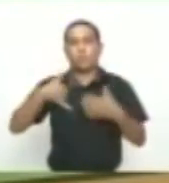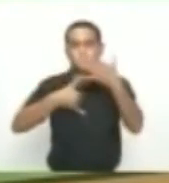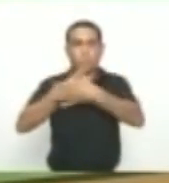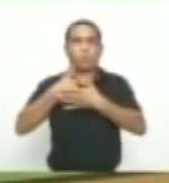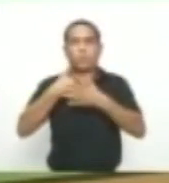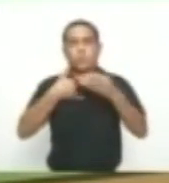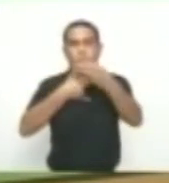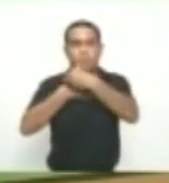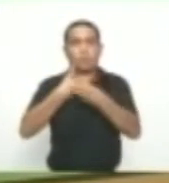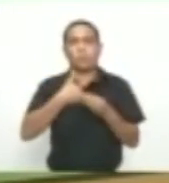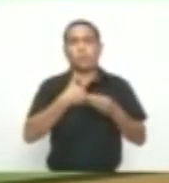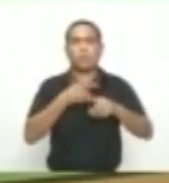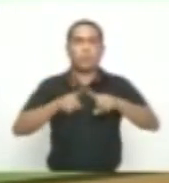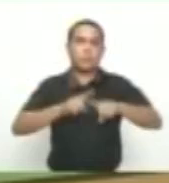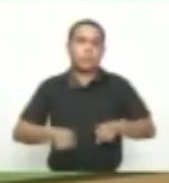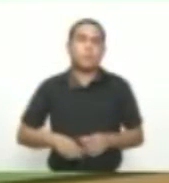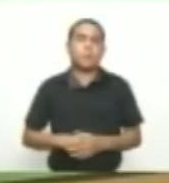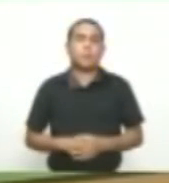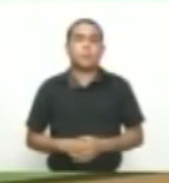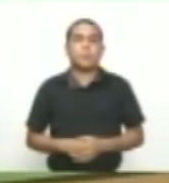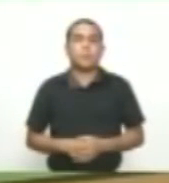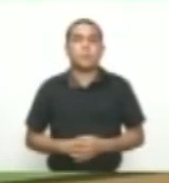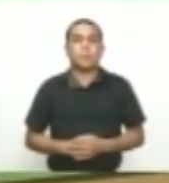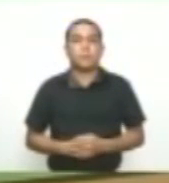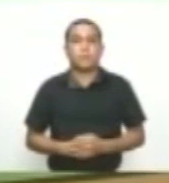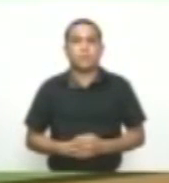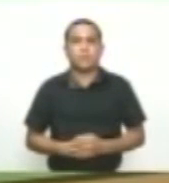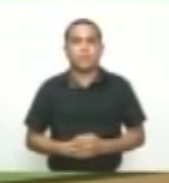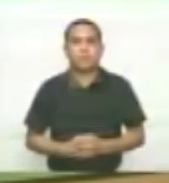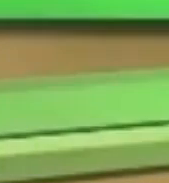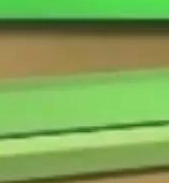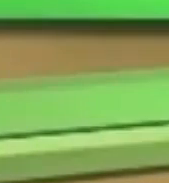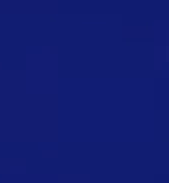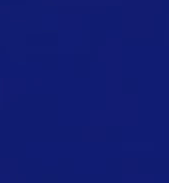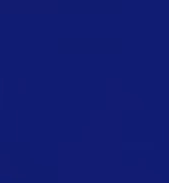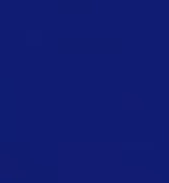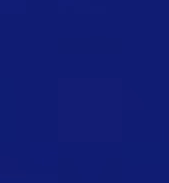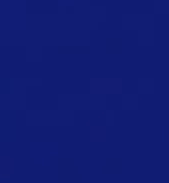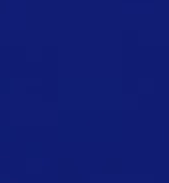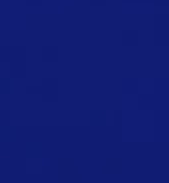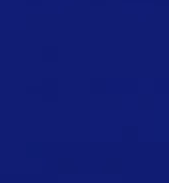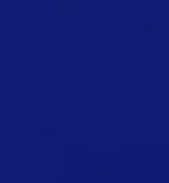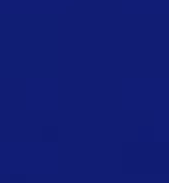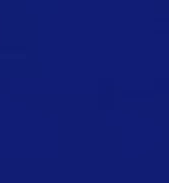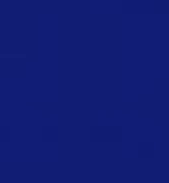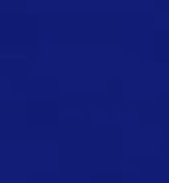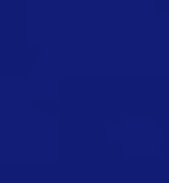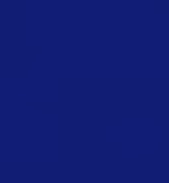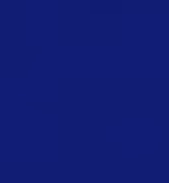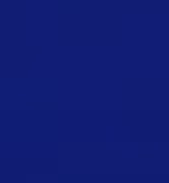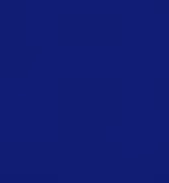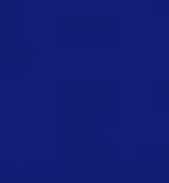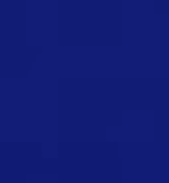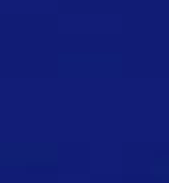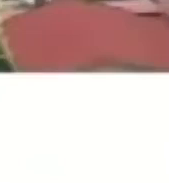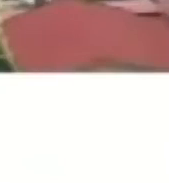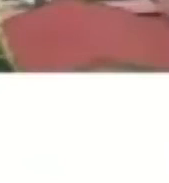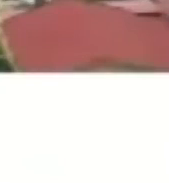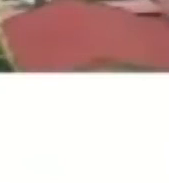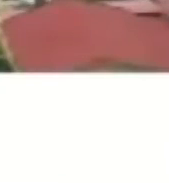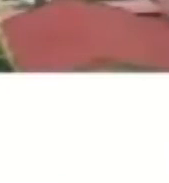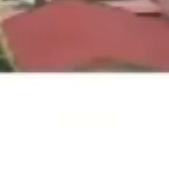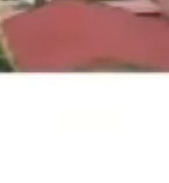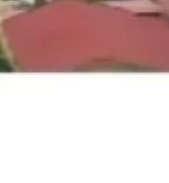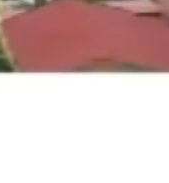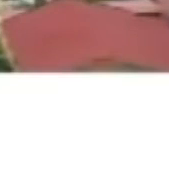comillas Y en Villa Olímpica Podrás adquirir la mejor inversión de tu vida Contamos con viviendas Con todo lo que tu familia necesita Zonas